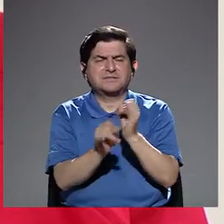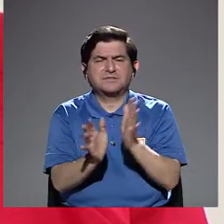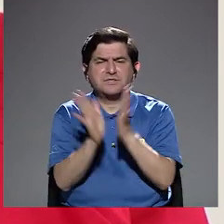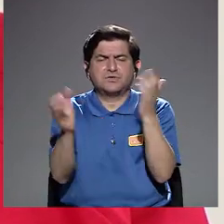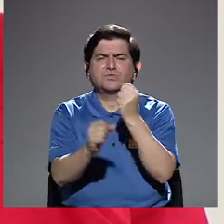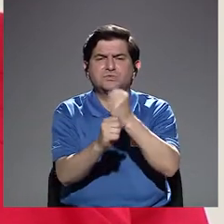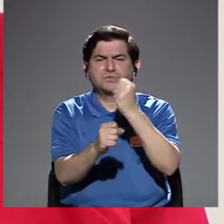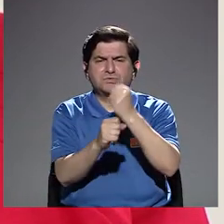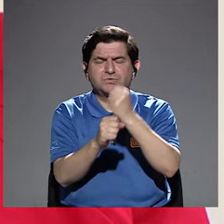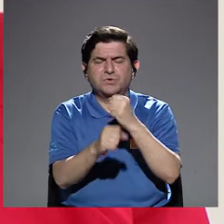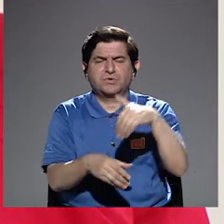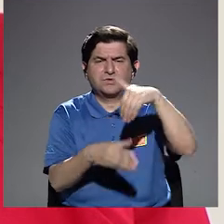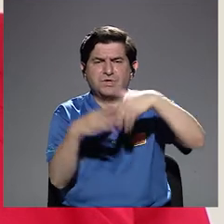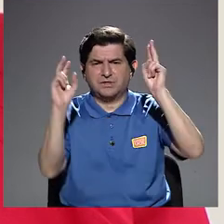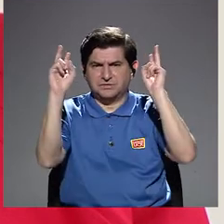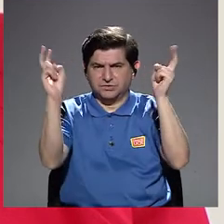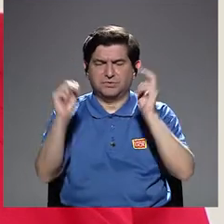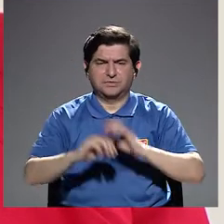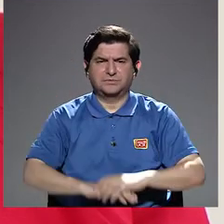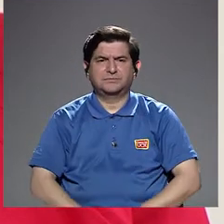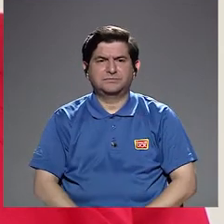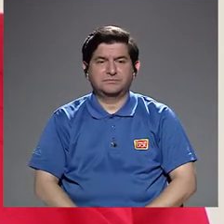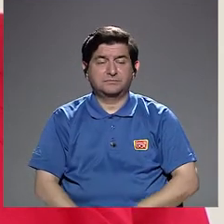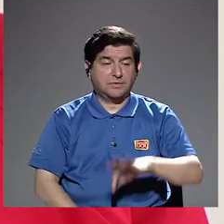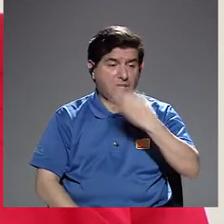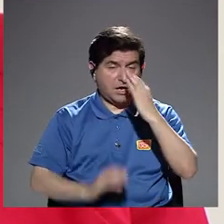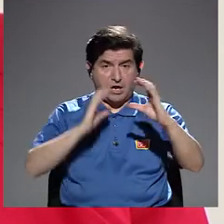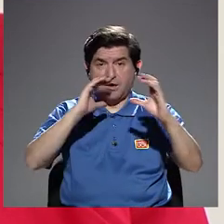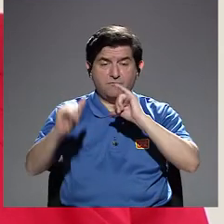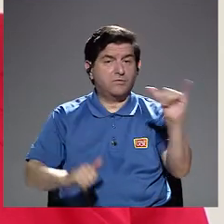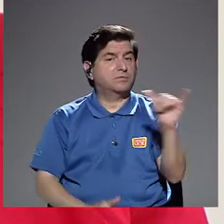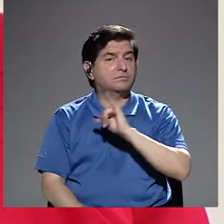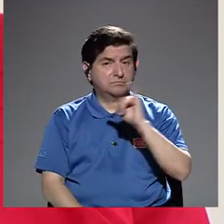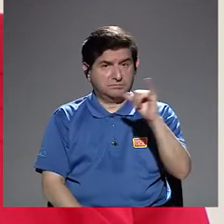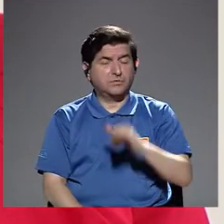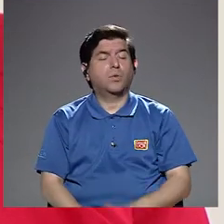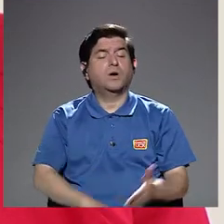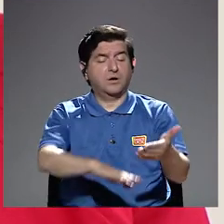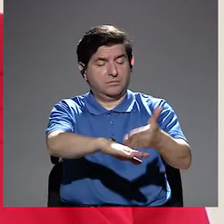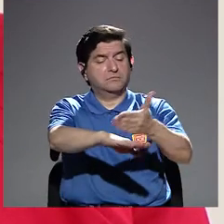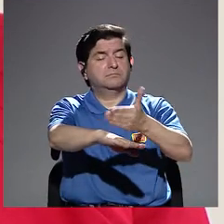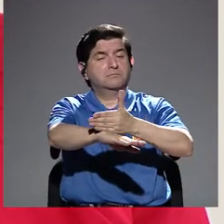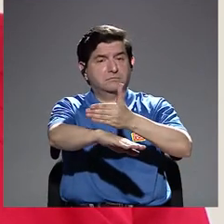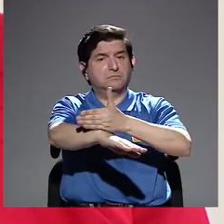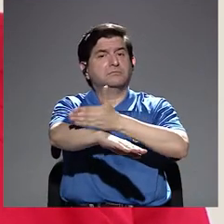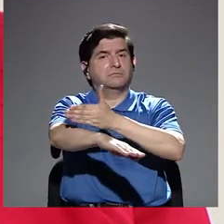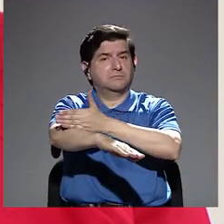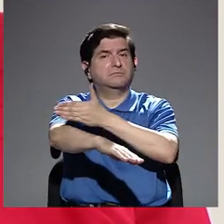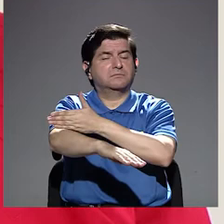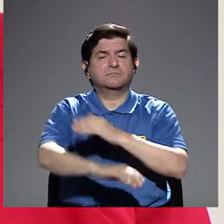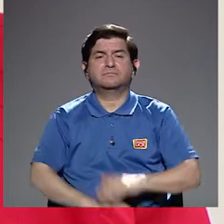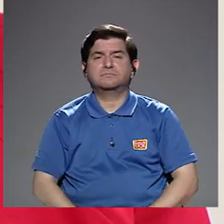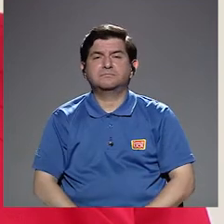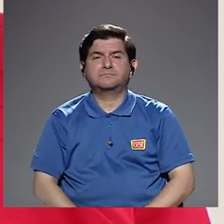públicas sobre el tema, en medios de comunicación también ha habido un avance en ese sentido.